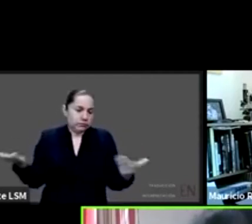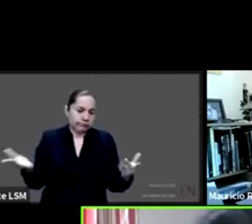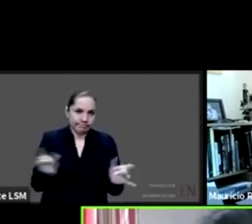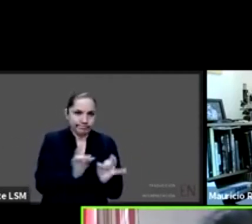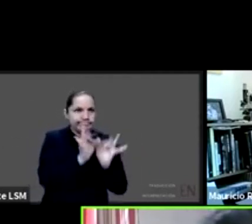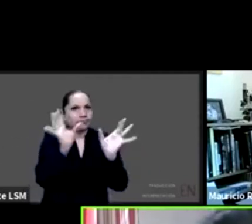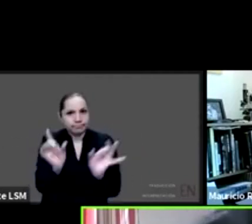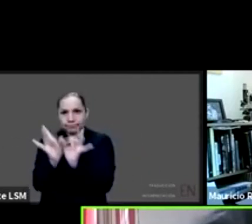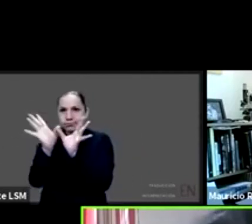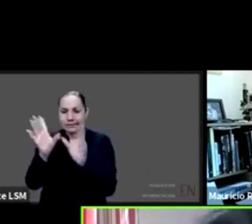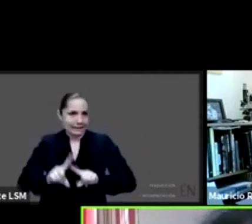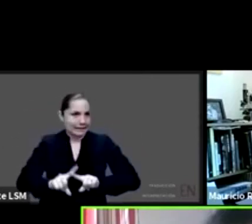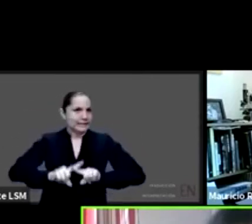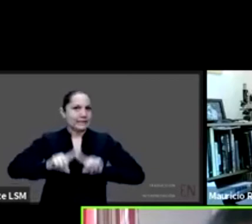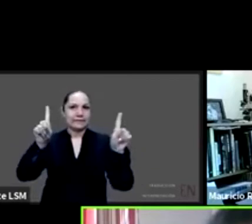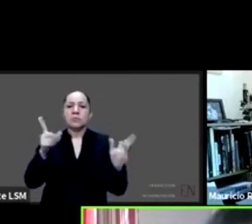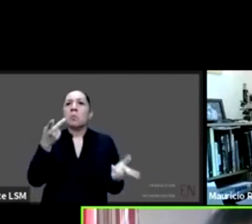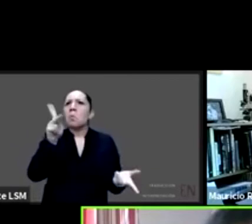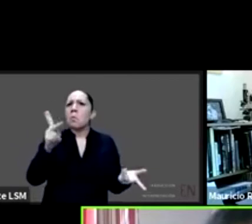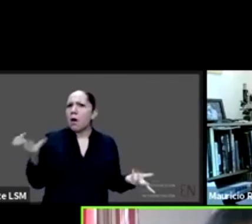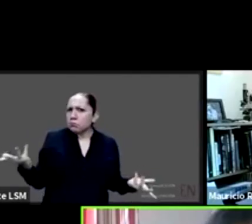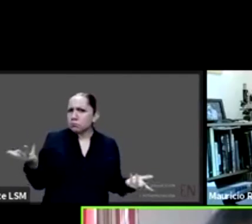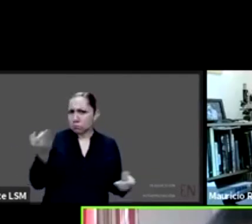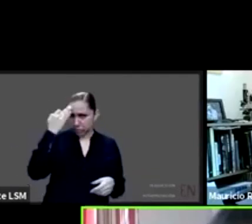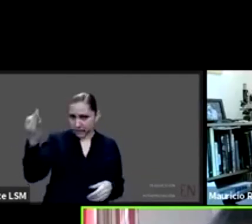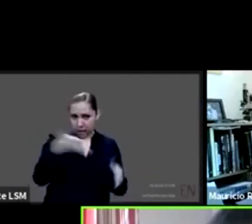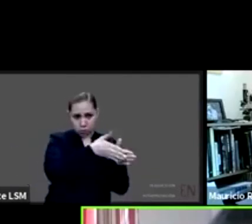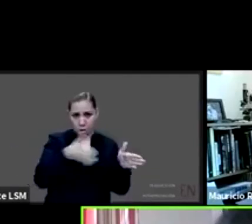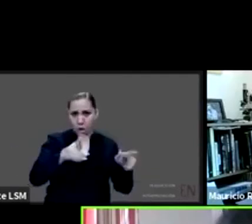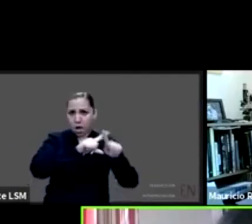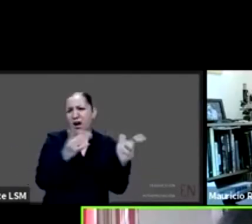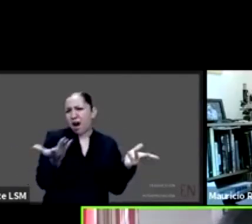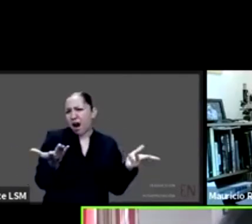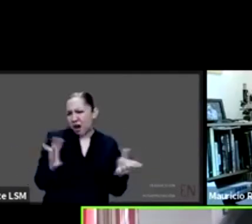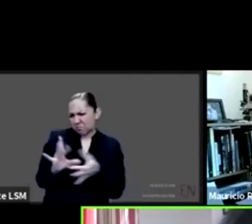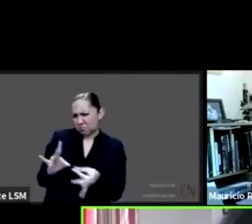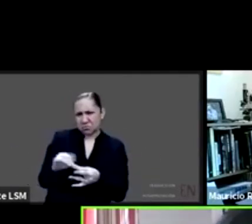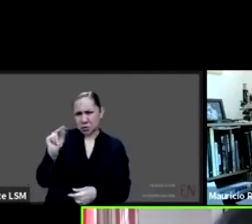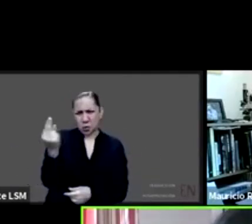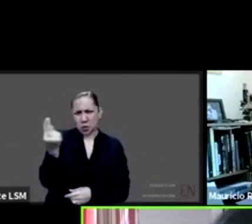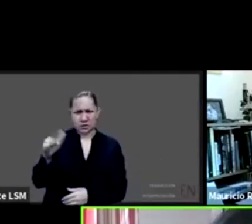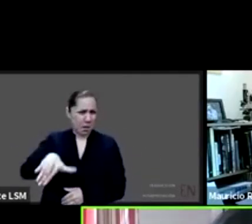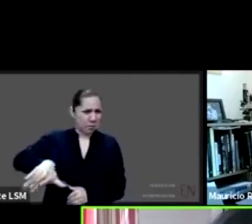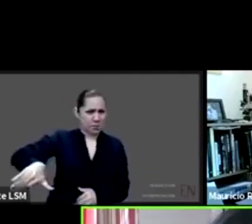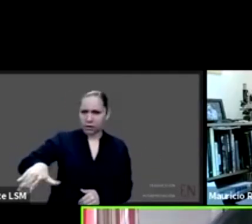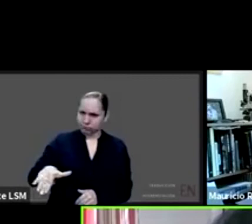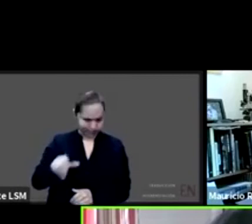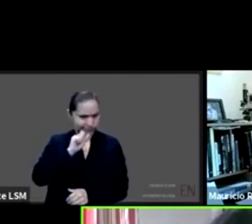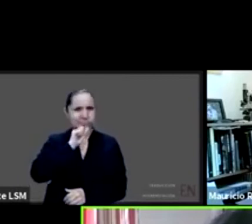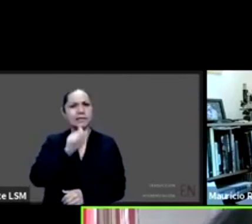extraordinarias tienen que básicamente omitirse. Y en esa lógica, pues las comisiones